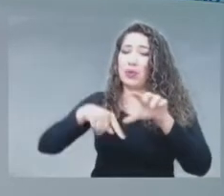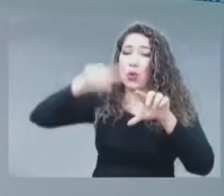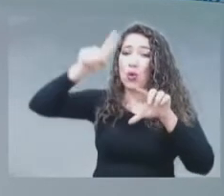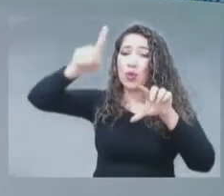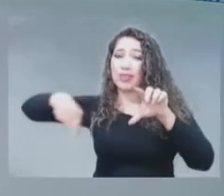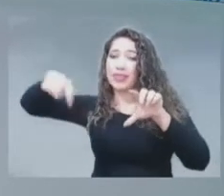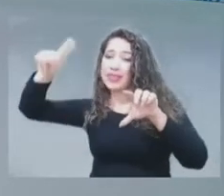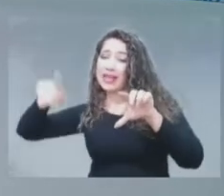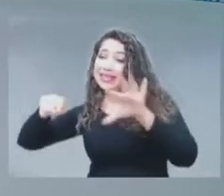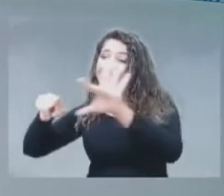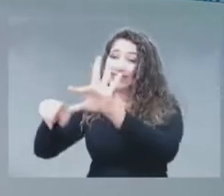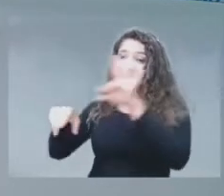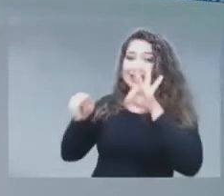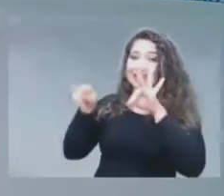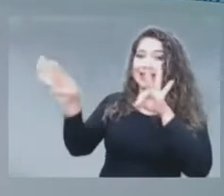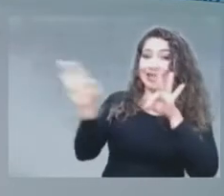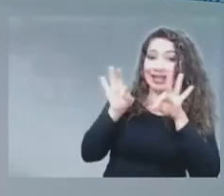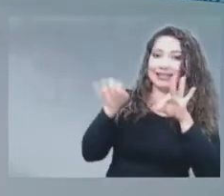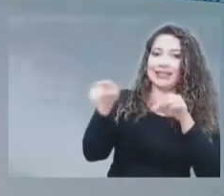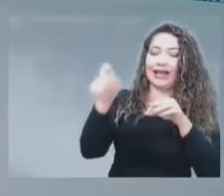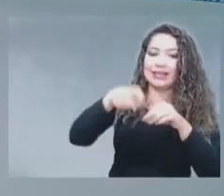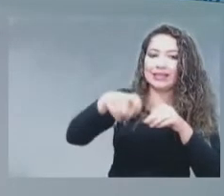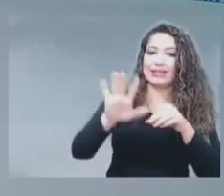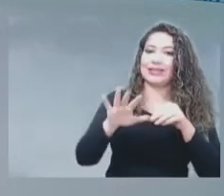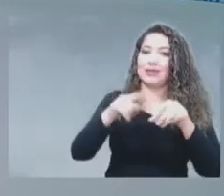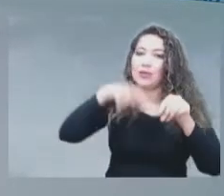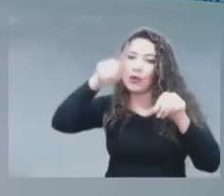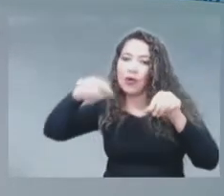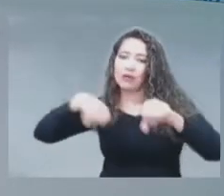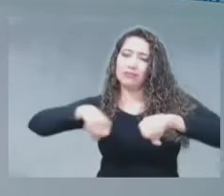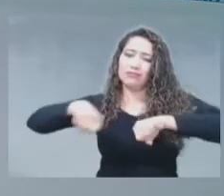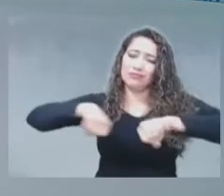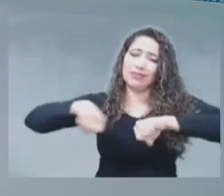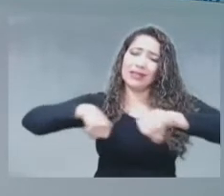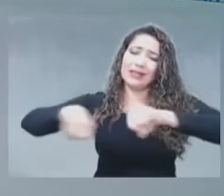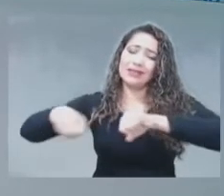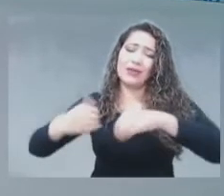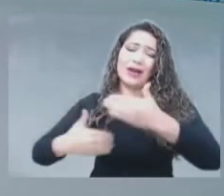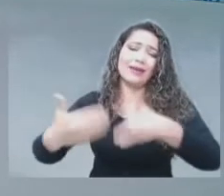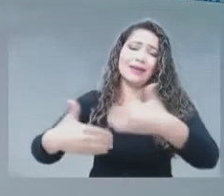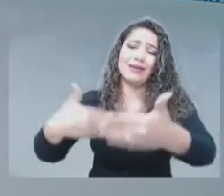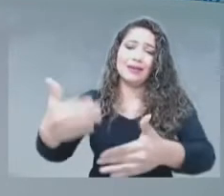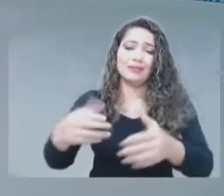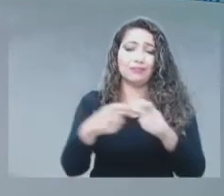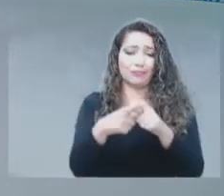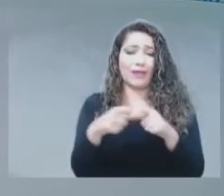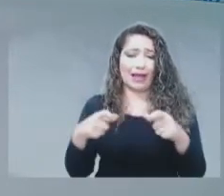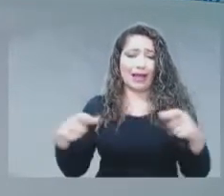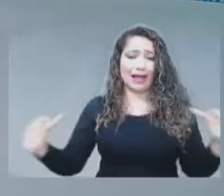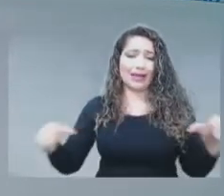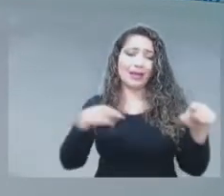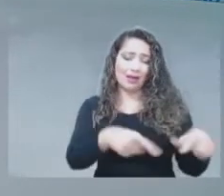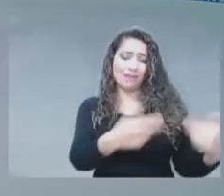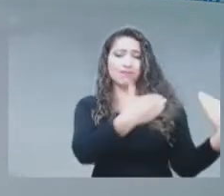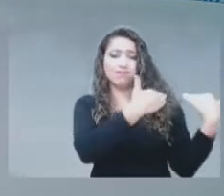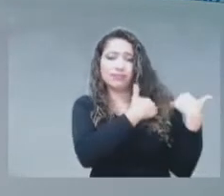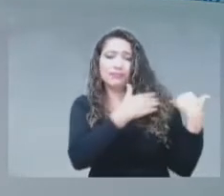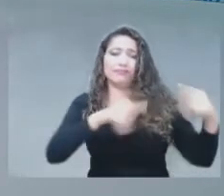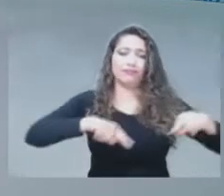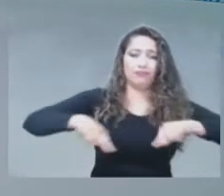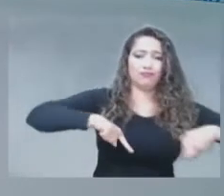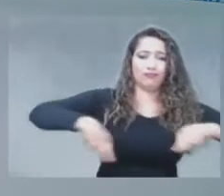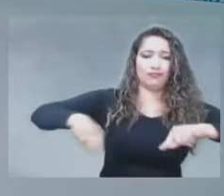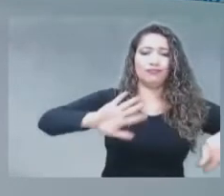agilizar la gestión de espectro. Trabajo que desde la ANE coordinamos con el Ministerio TIC. Entonces, eso nos